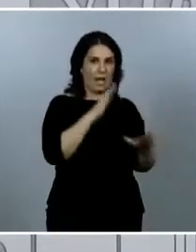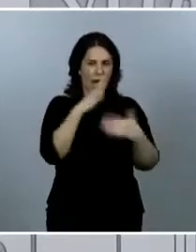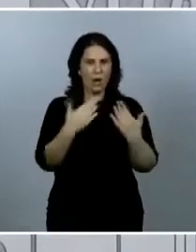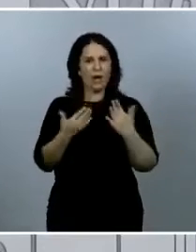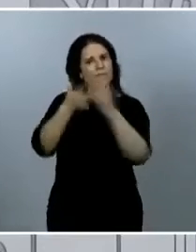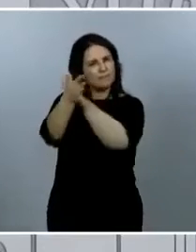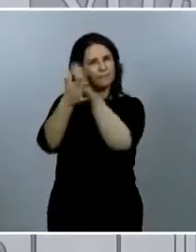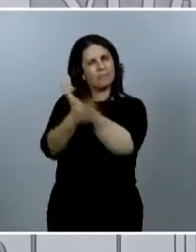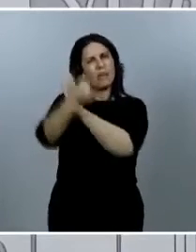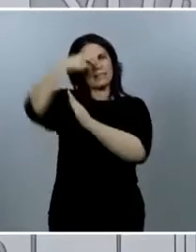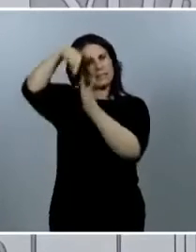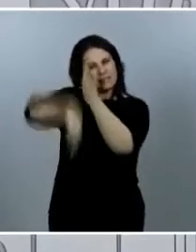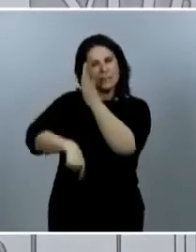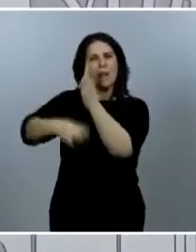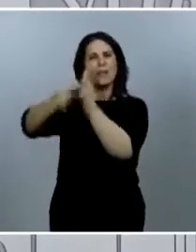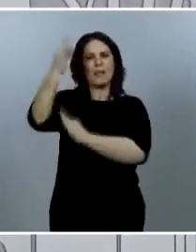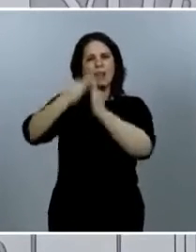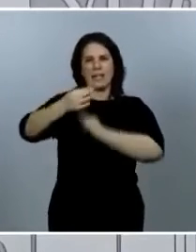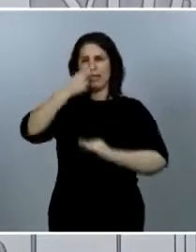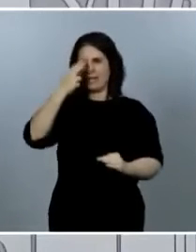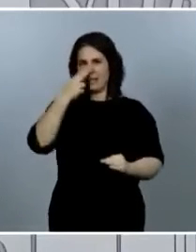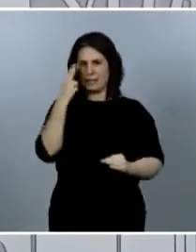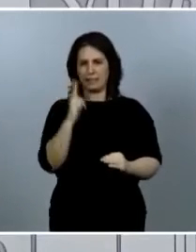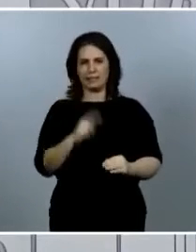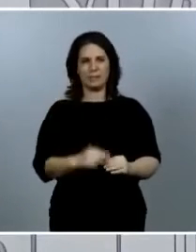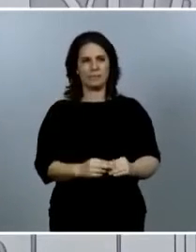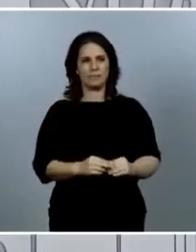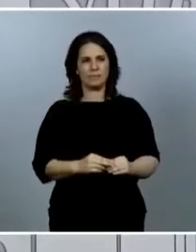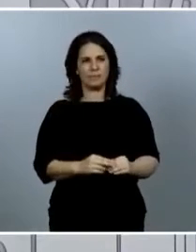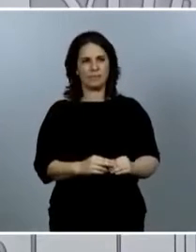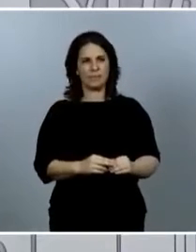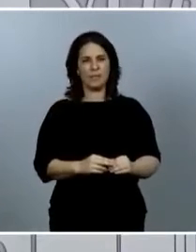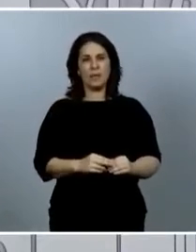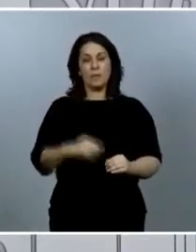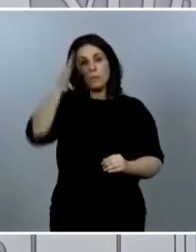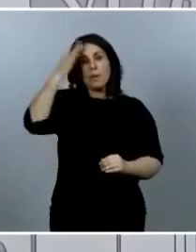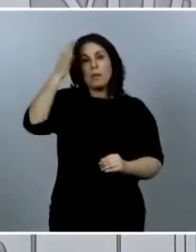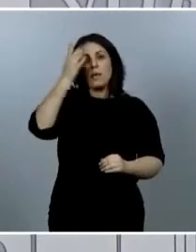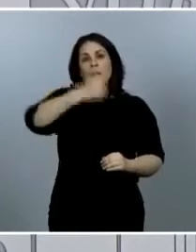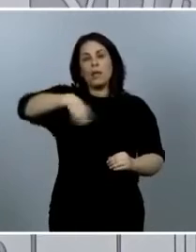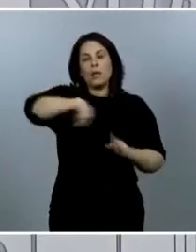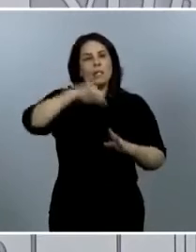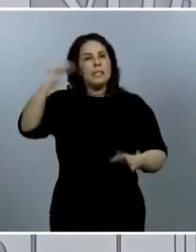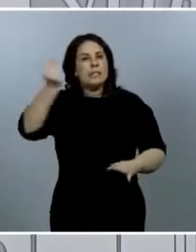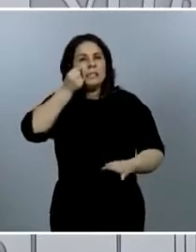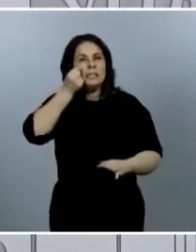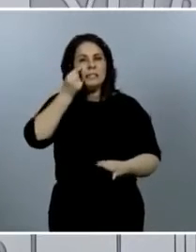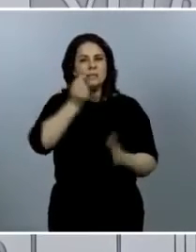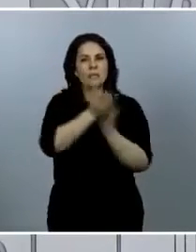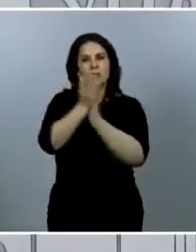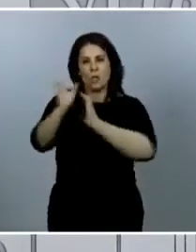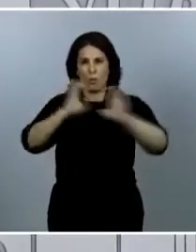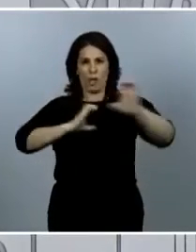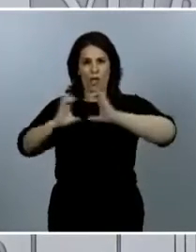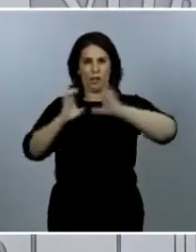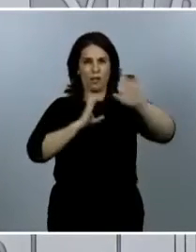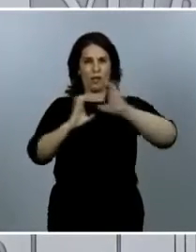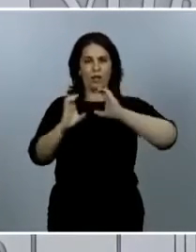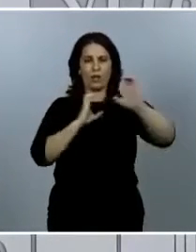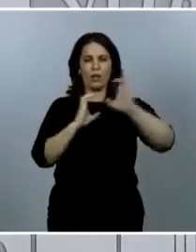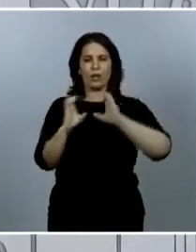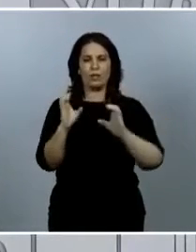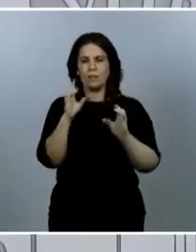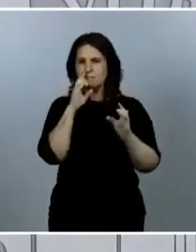interesantes. Me imagino que habrán oído en los últimos días en algunos medios de comunicación que da la sensación que el virus es